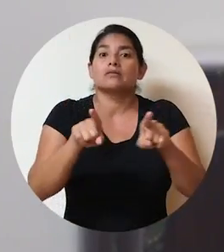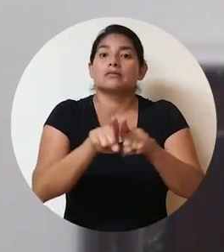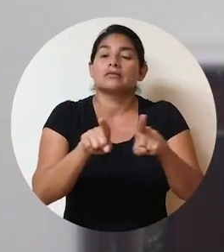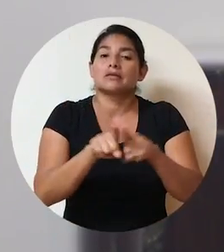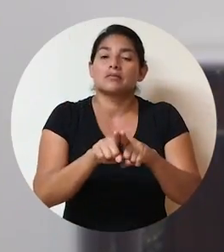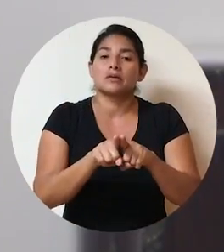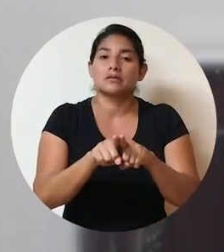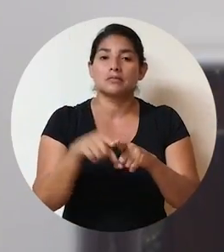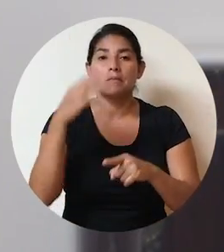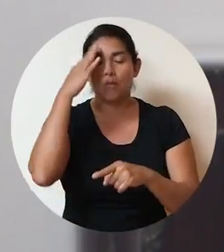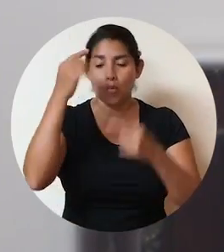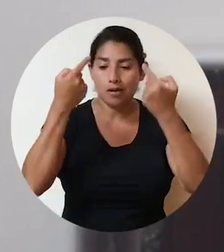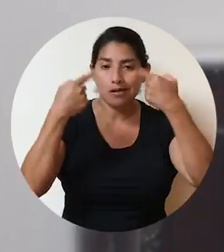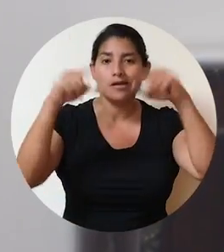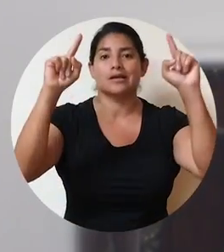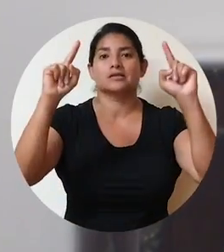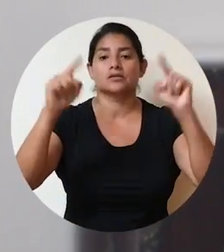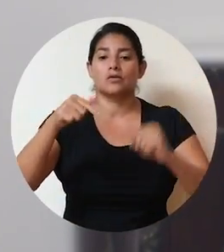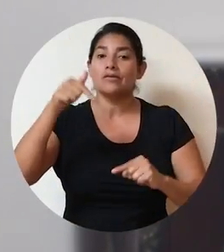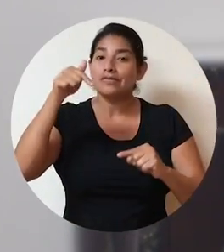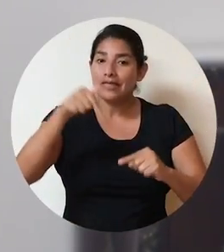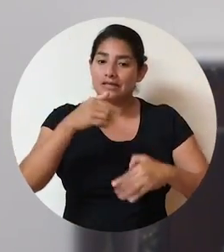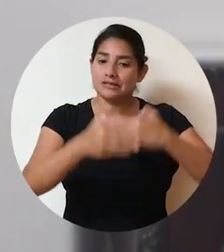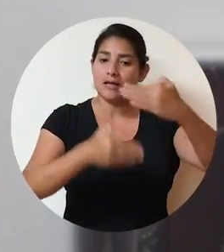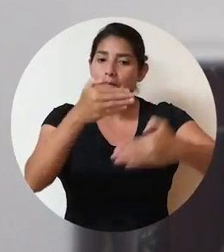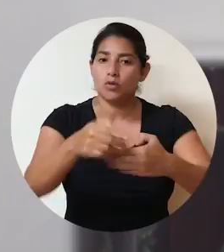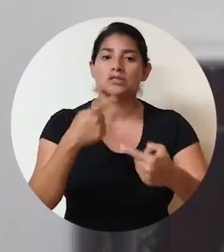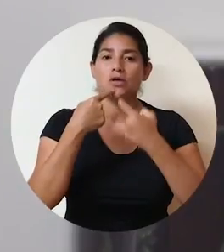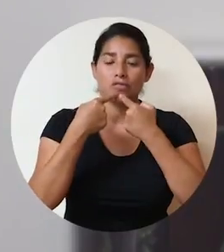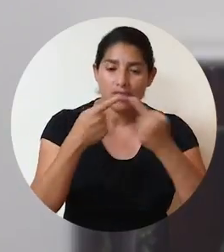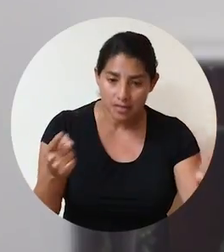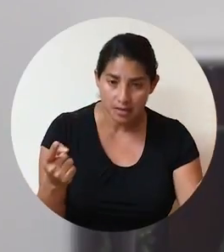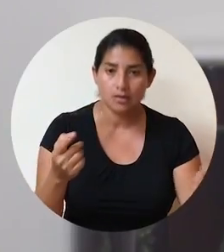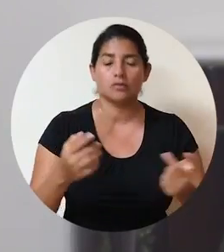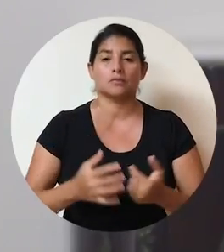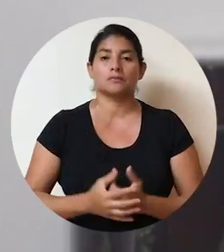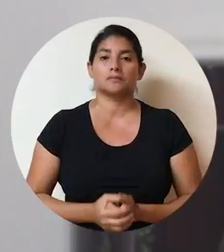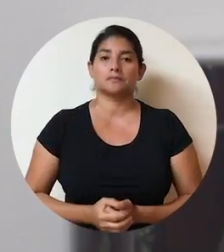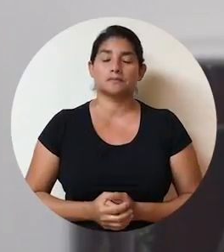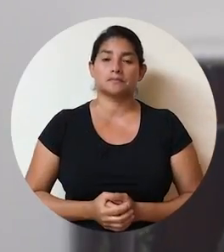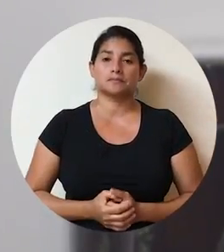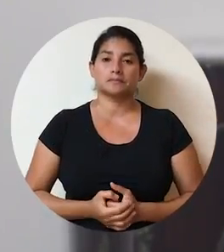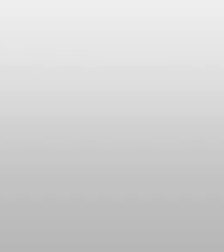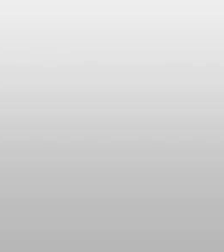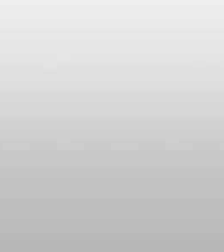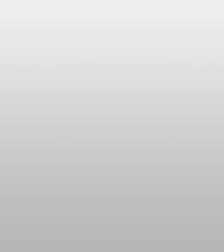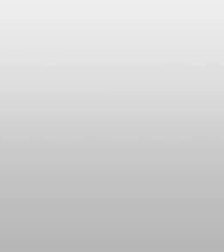y ahora también por el éxito de este proceso de diálogo.